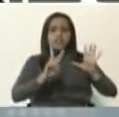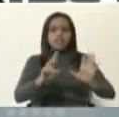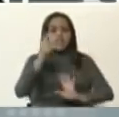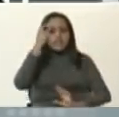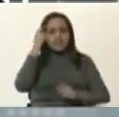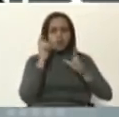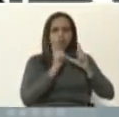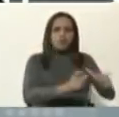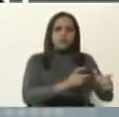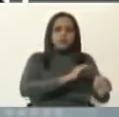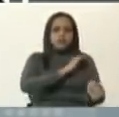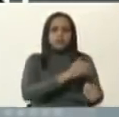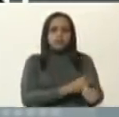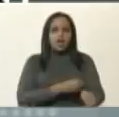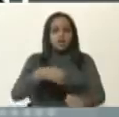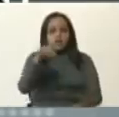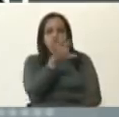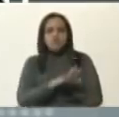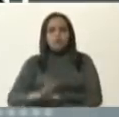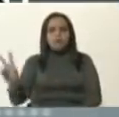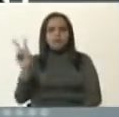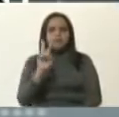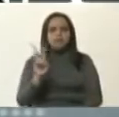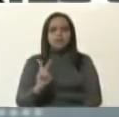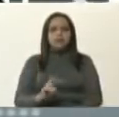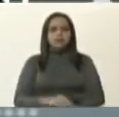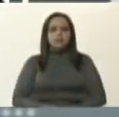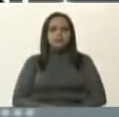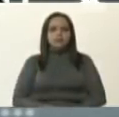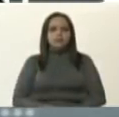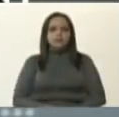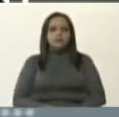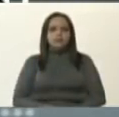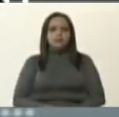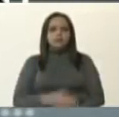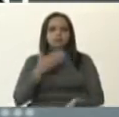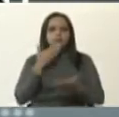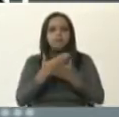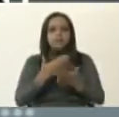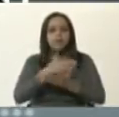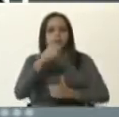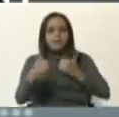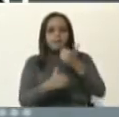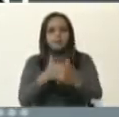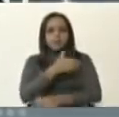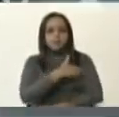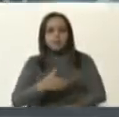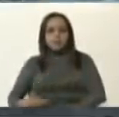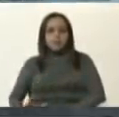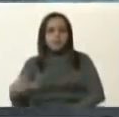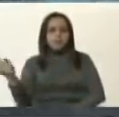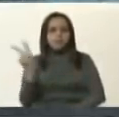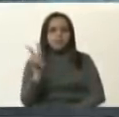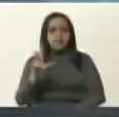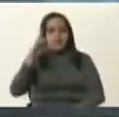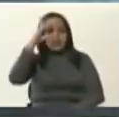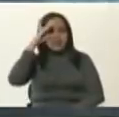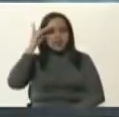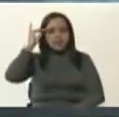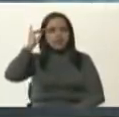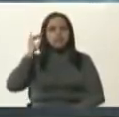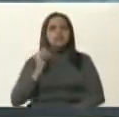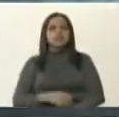cuarentena radical en todo el territorio nacional. Bueno, agradecemos a la vicepresidenta ejecutiva de la República Delsi